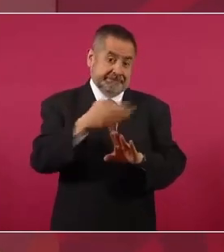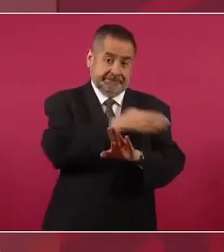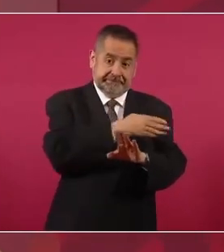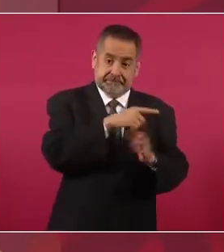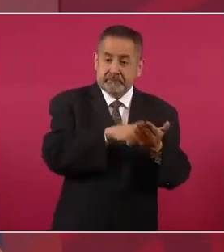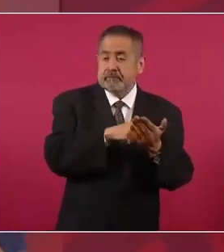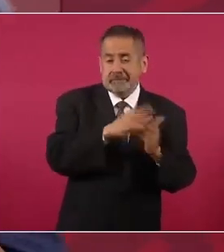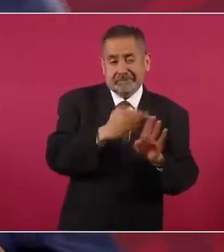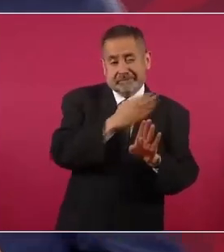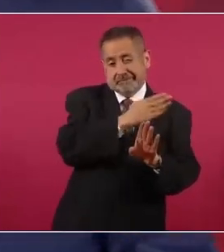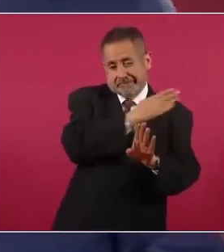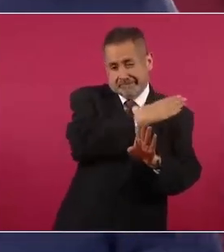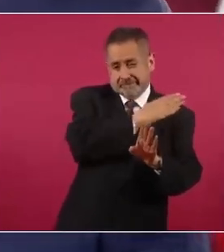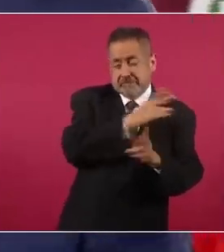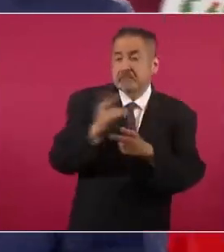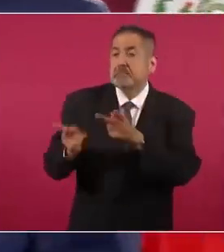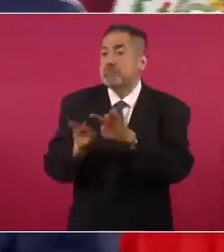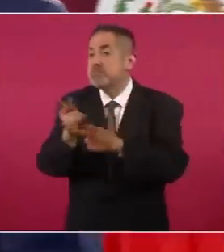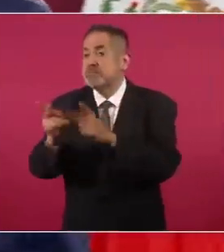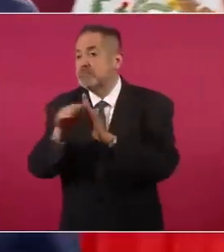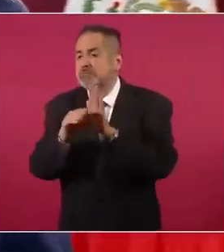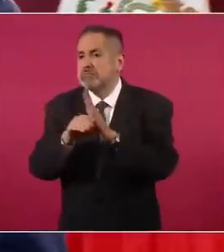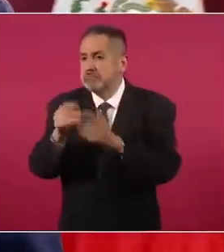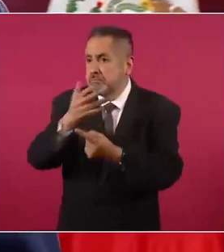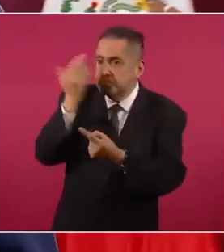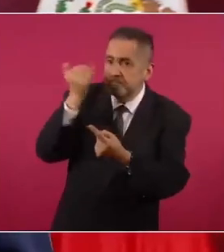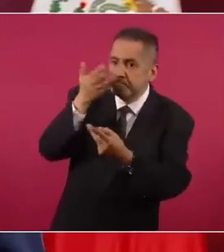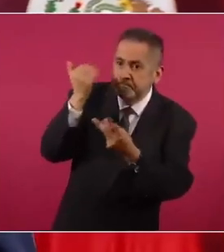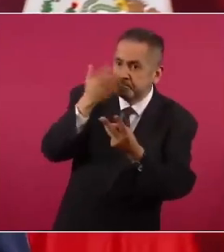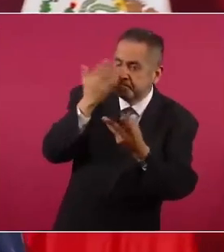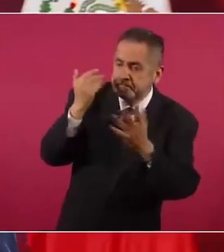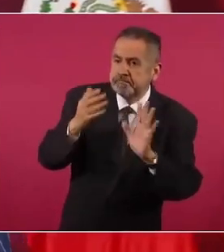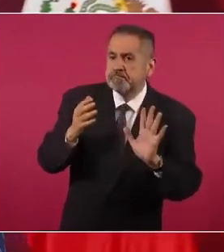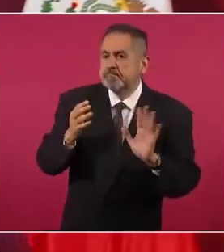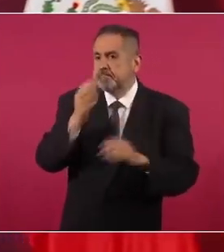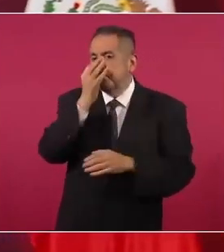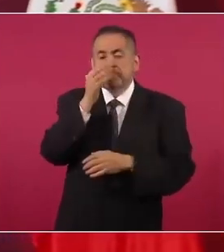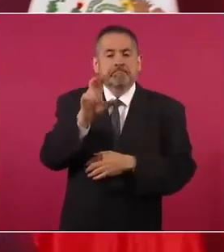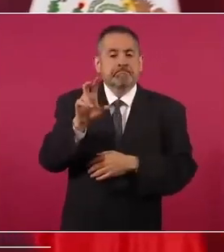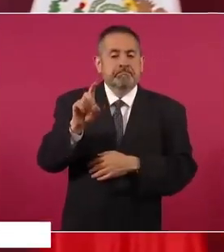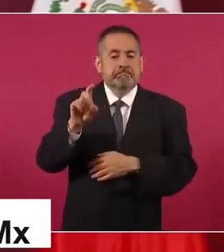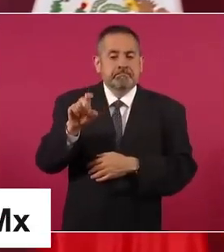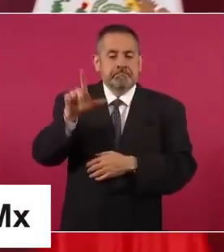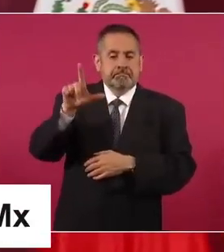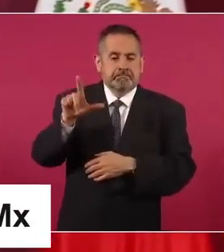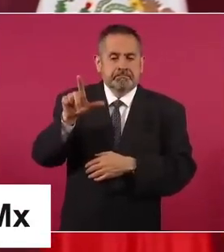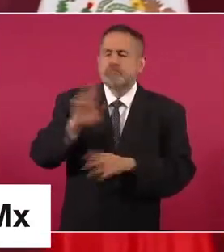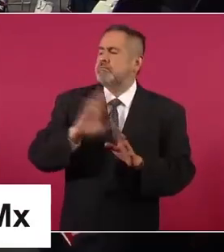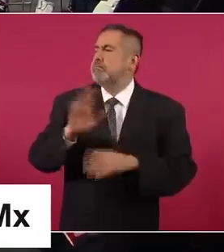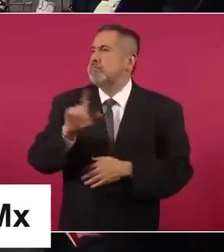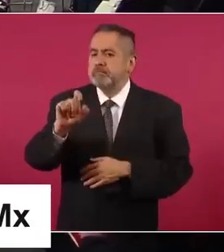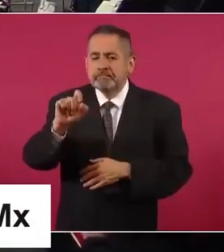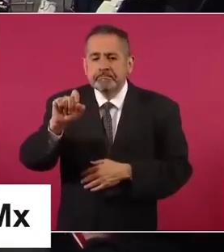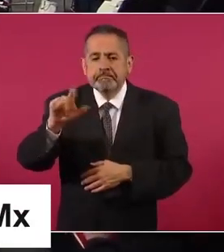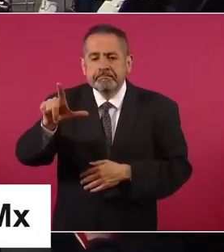sólo se habían enterado el 37 por ciento, 27,